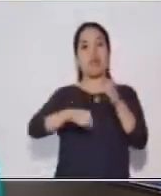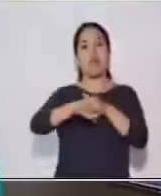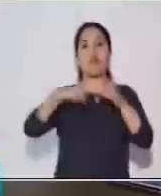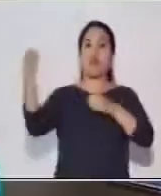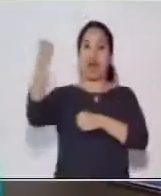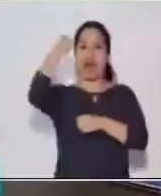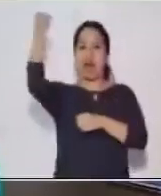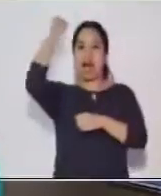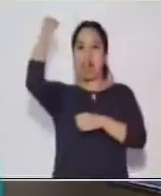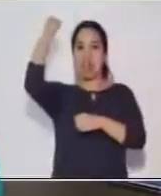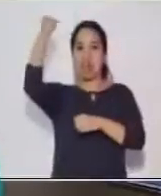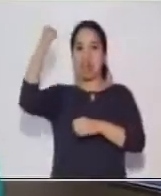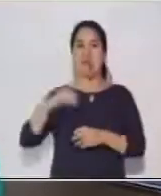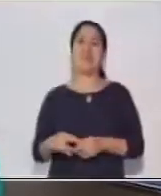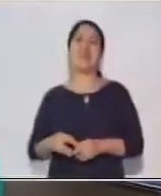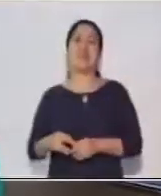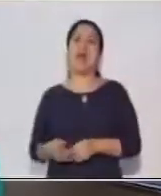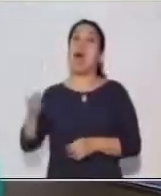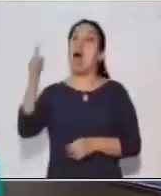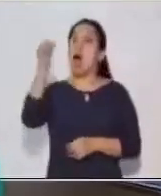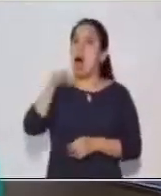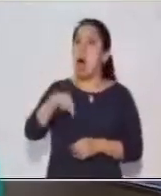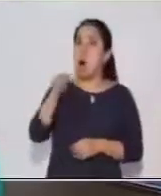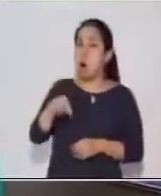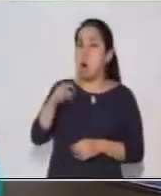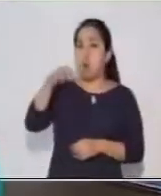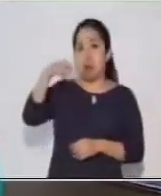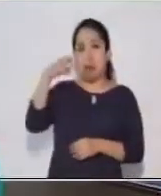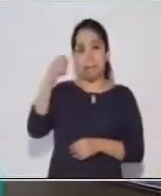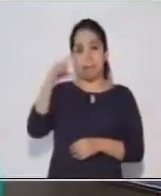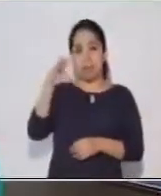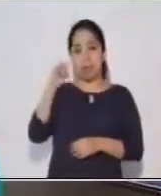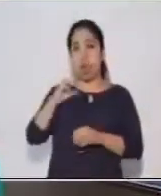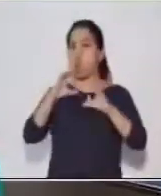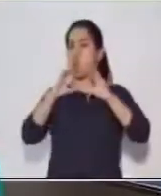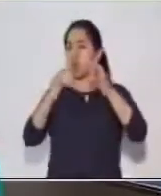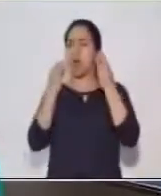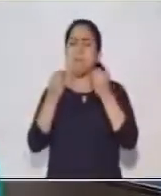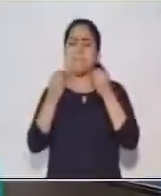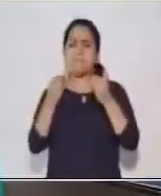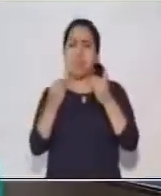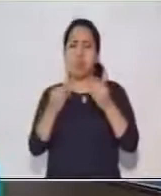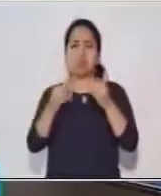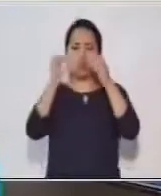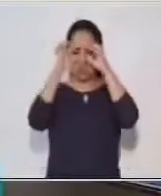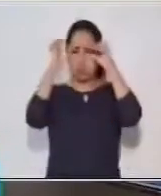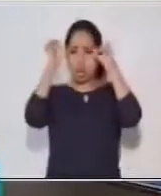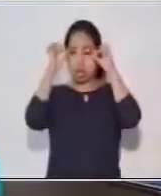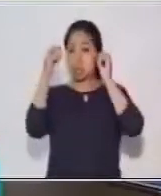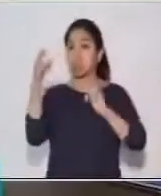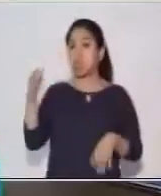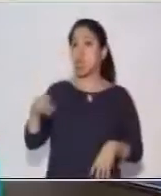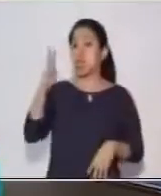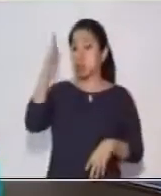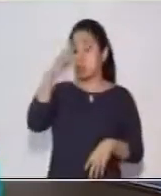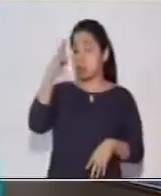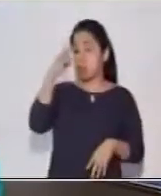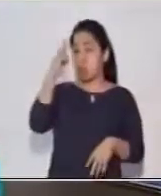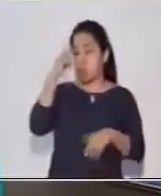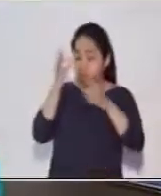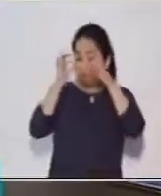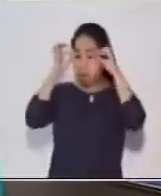campeonato. Ahora Marco cuida mucho sus lentes y recuerda ponérselos